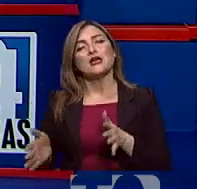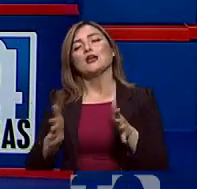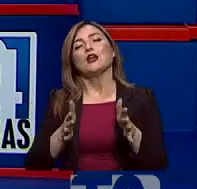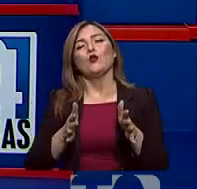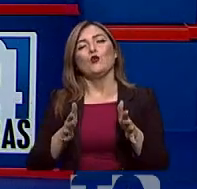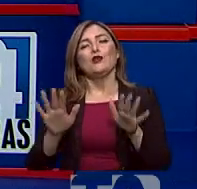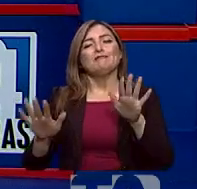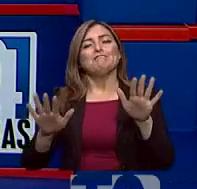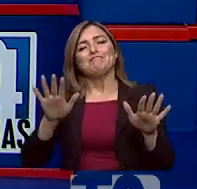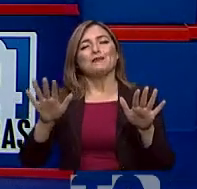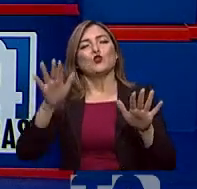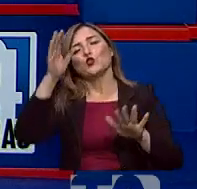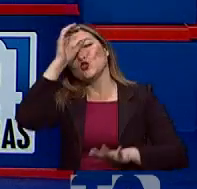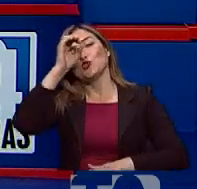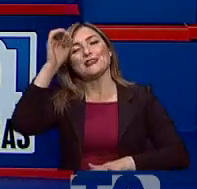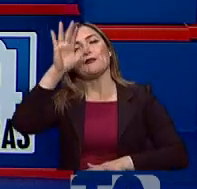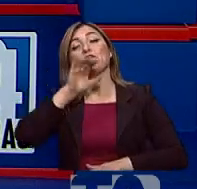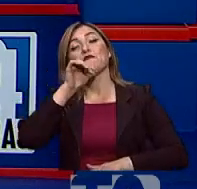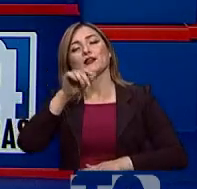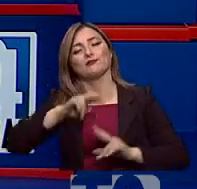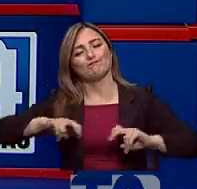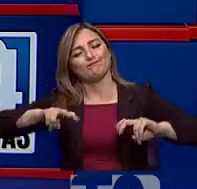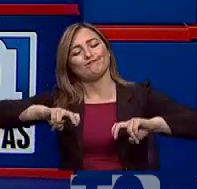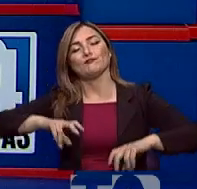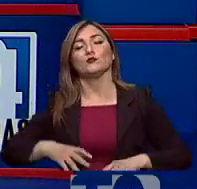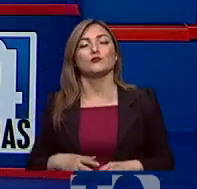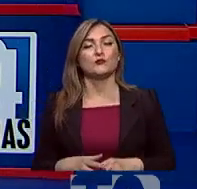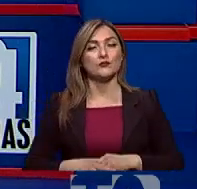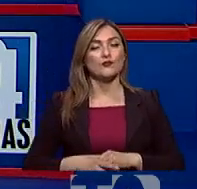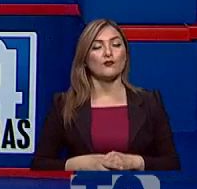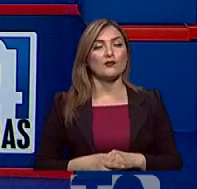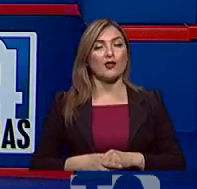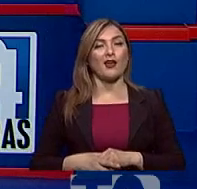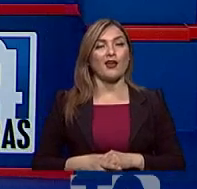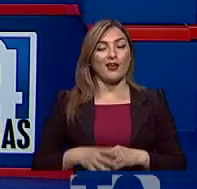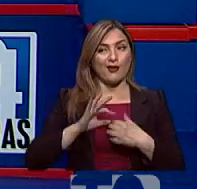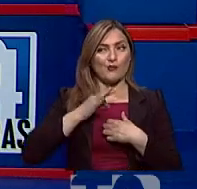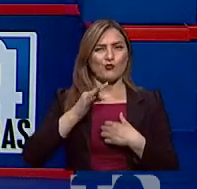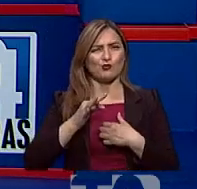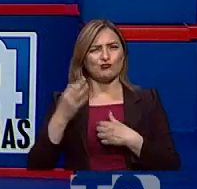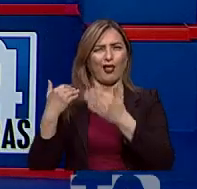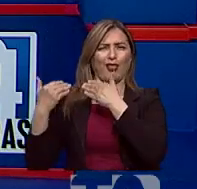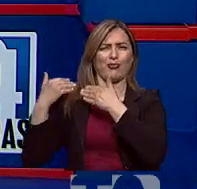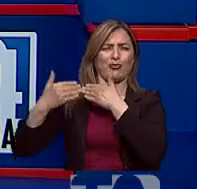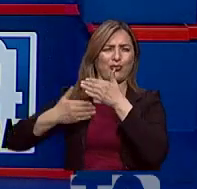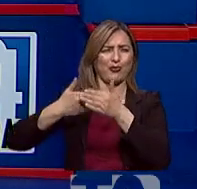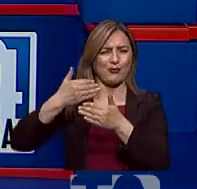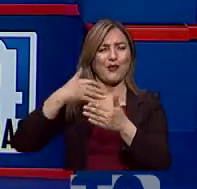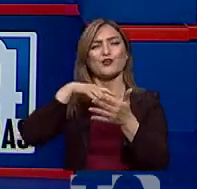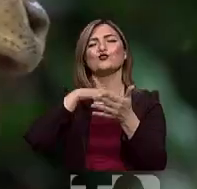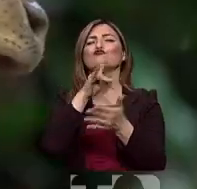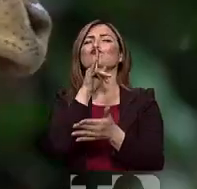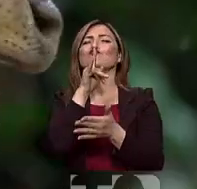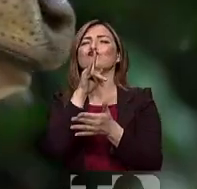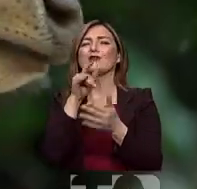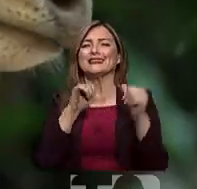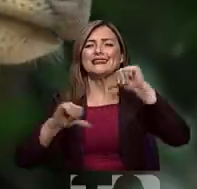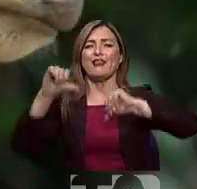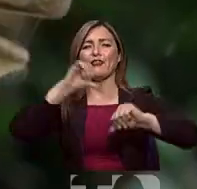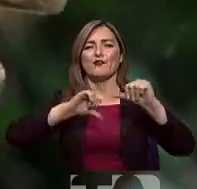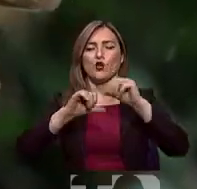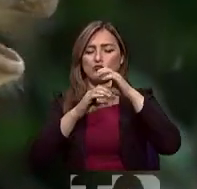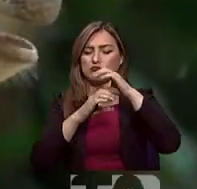solo es unidireccional. Ahora nosotros hemos visto que a lo largo de la pandemia, pues en este estudio de los Estados Unidos nos dice que esta